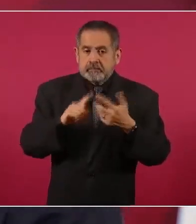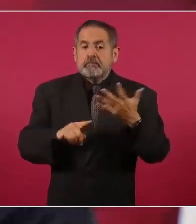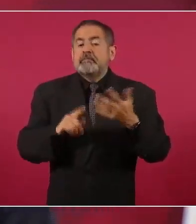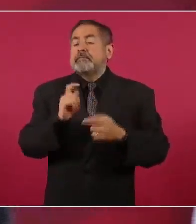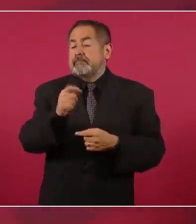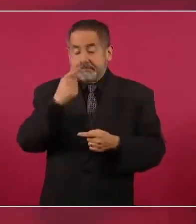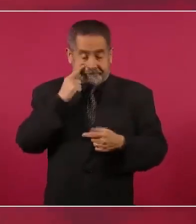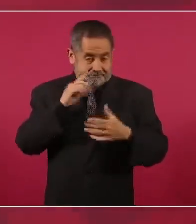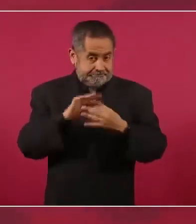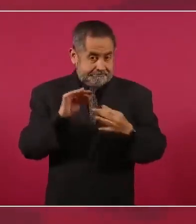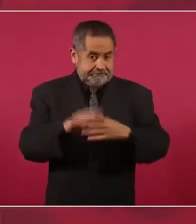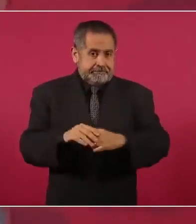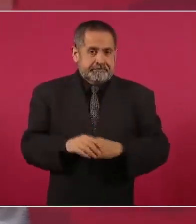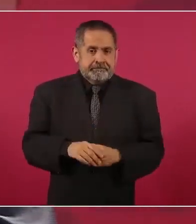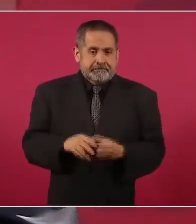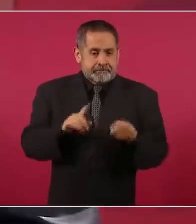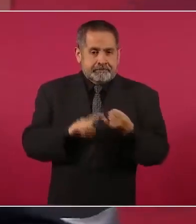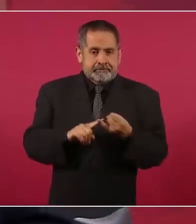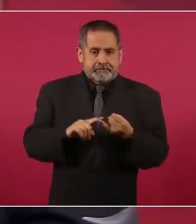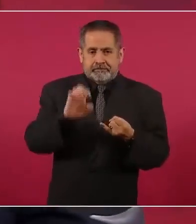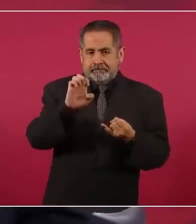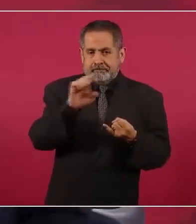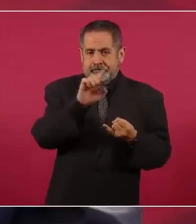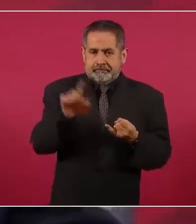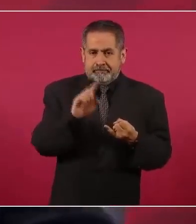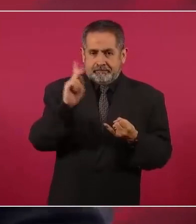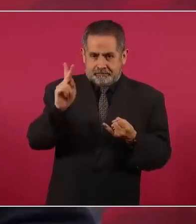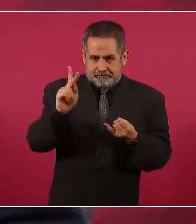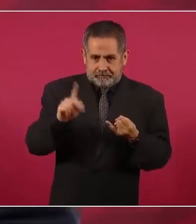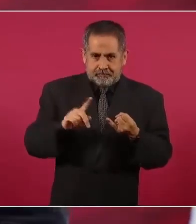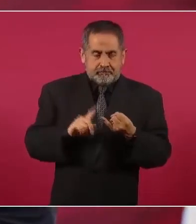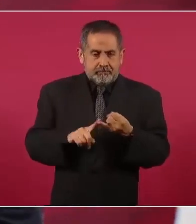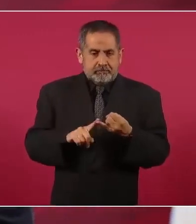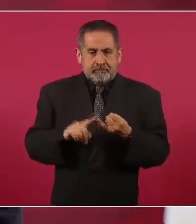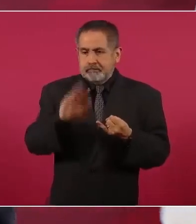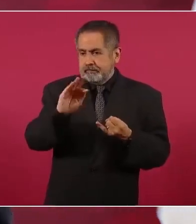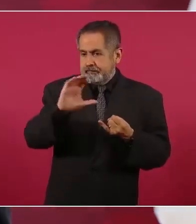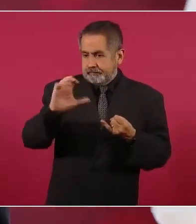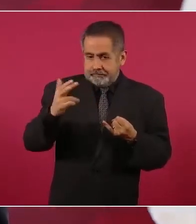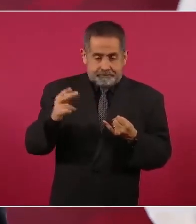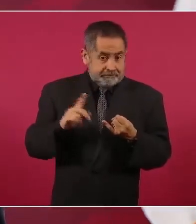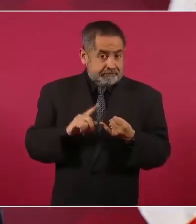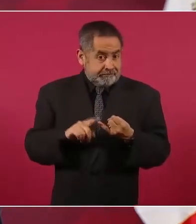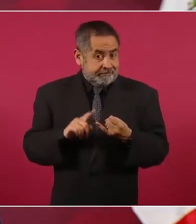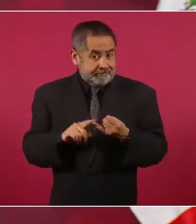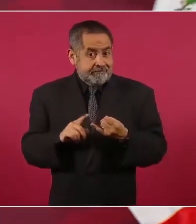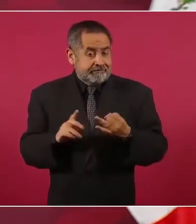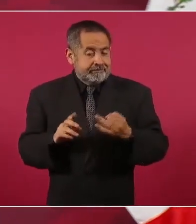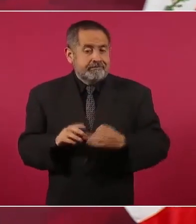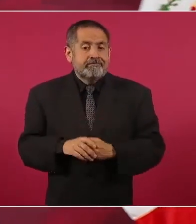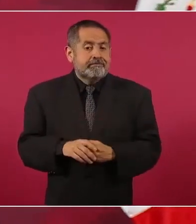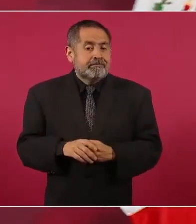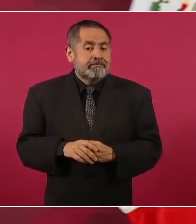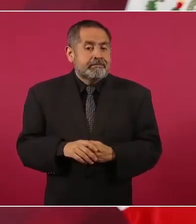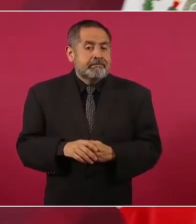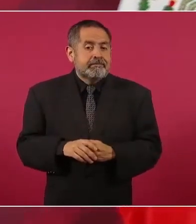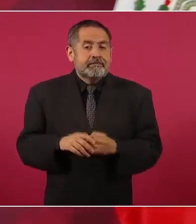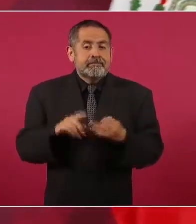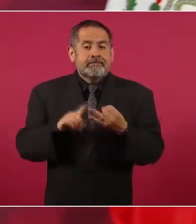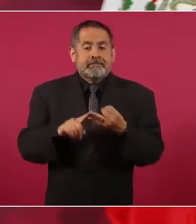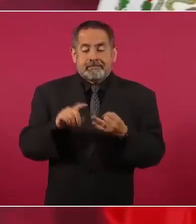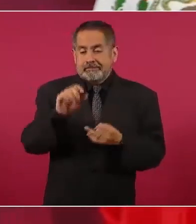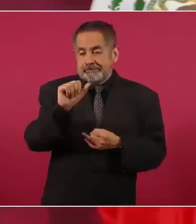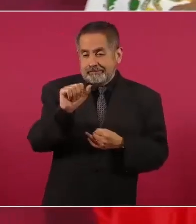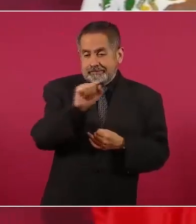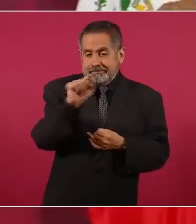Zedillo y Calderón, sino Aznar.